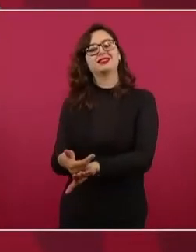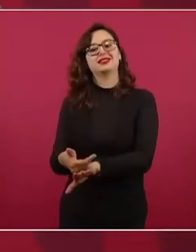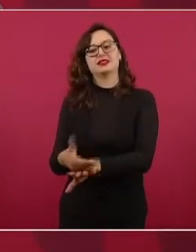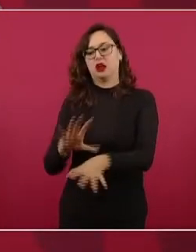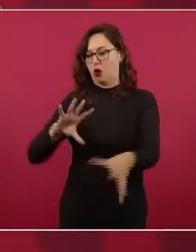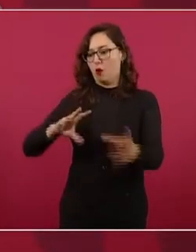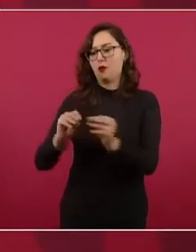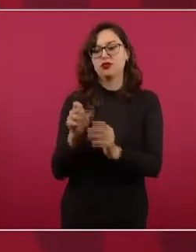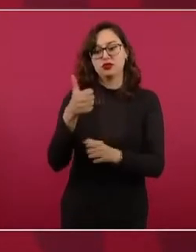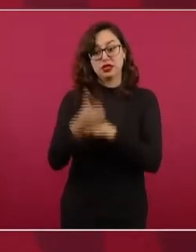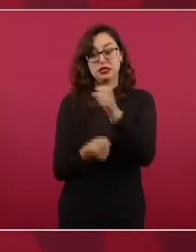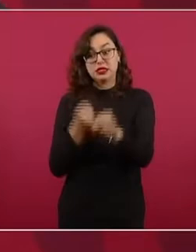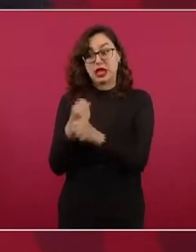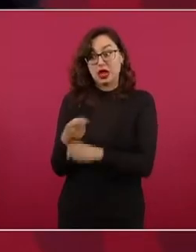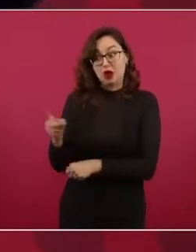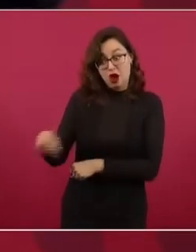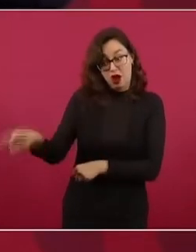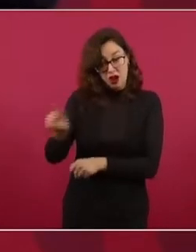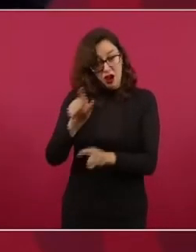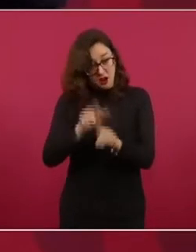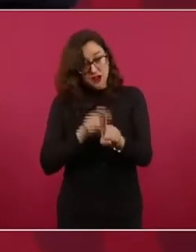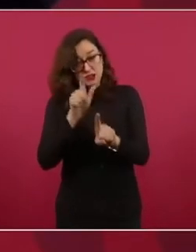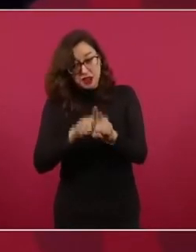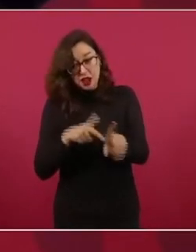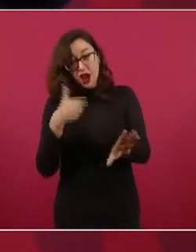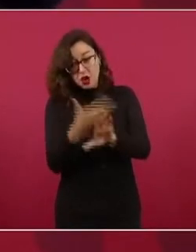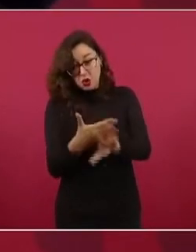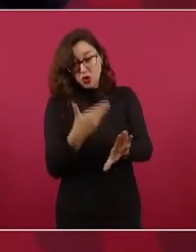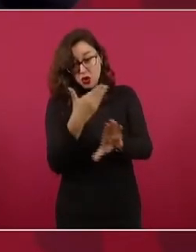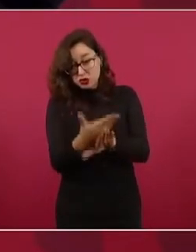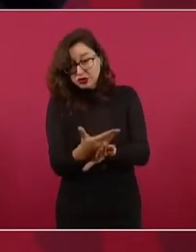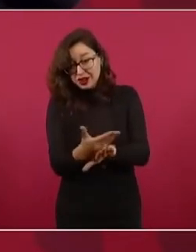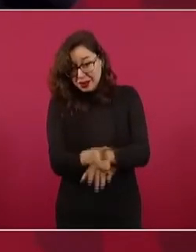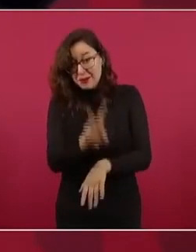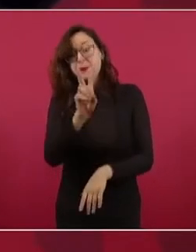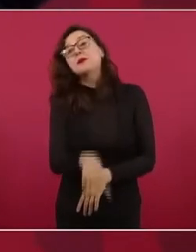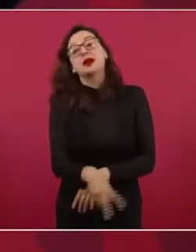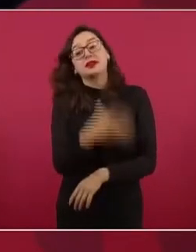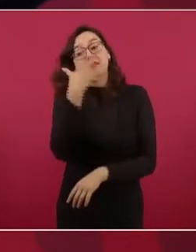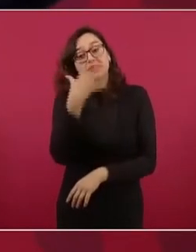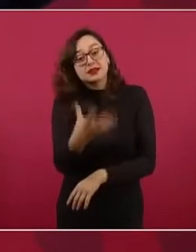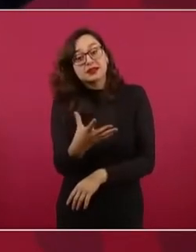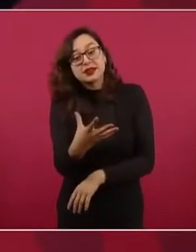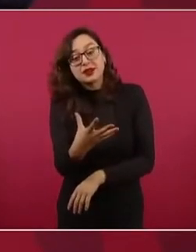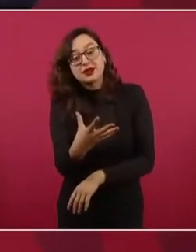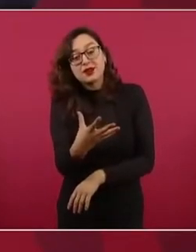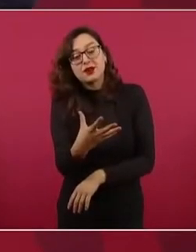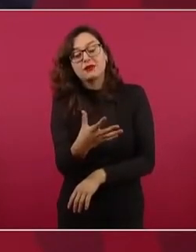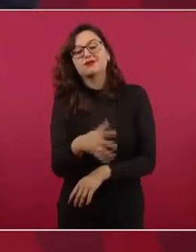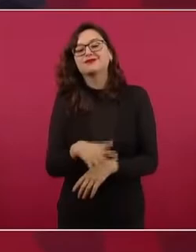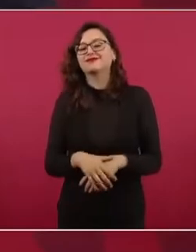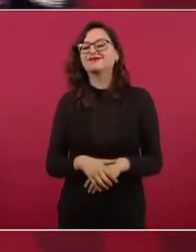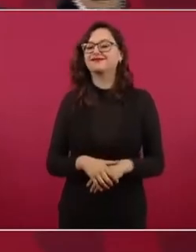Pero cuando entró y estaba en su apogeo,